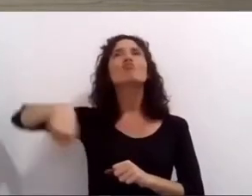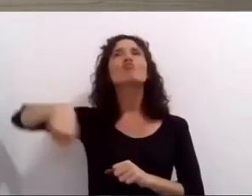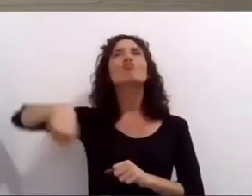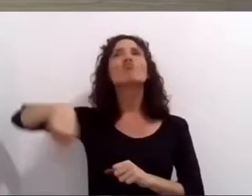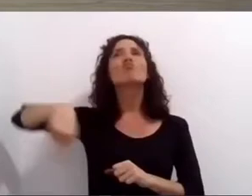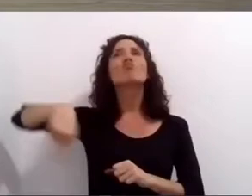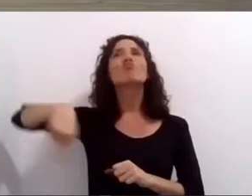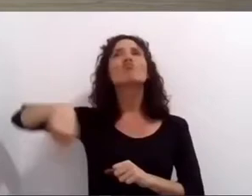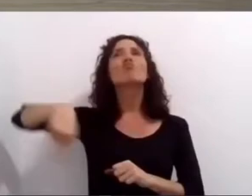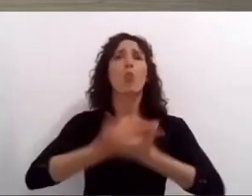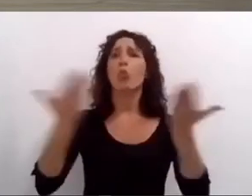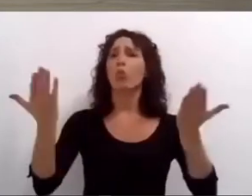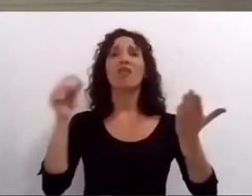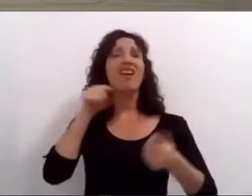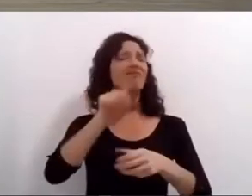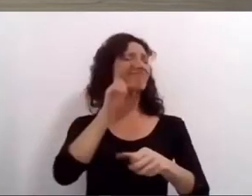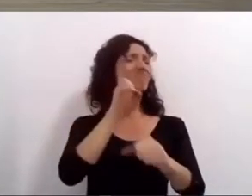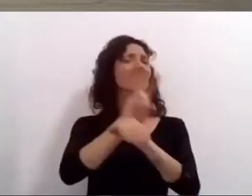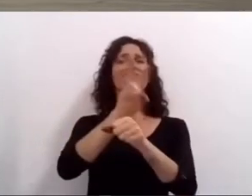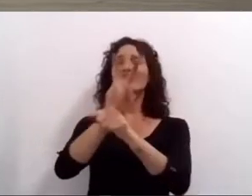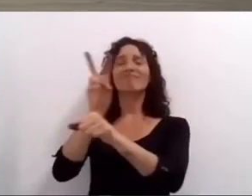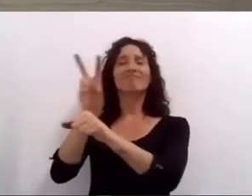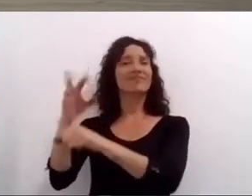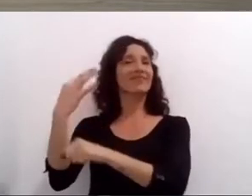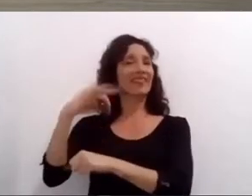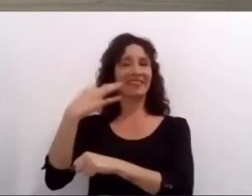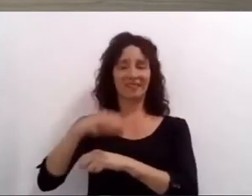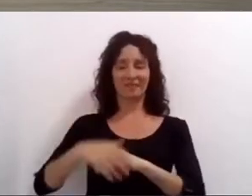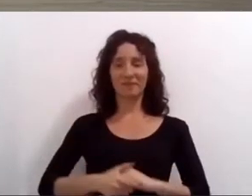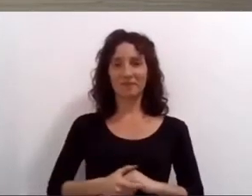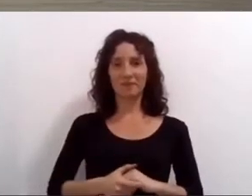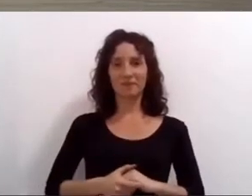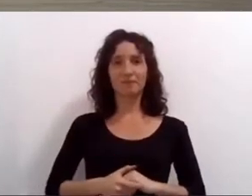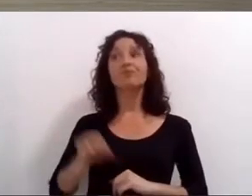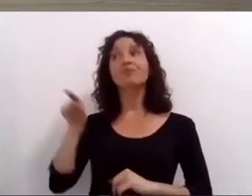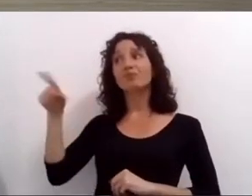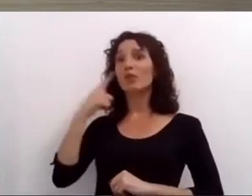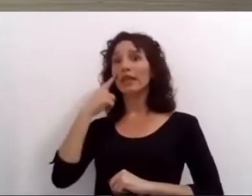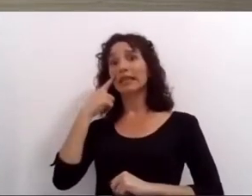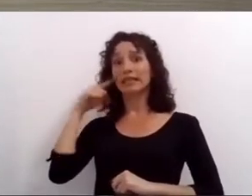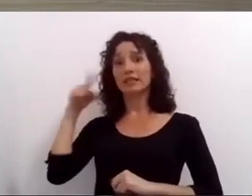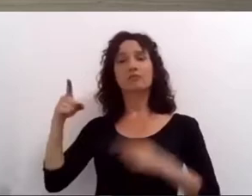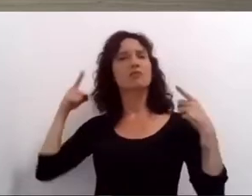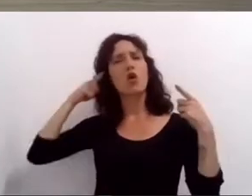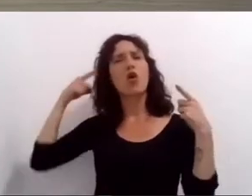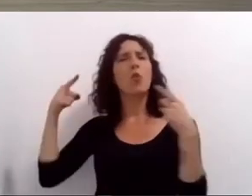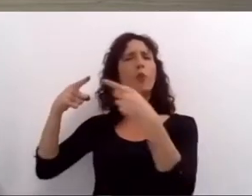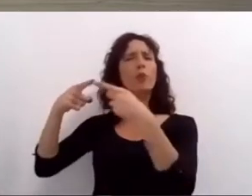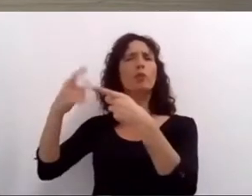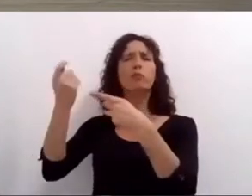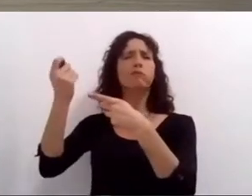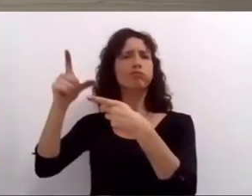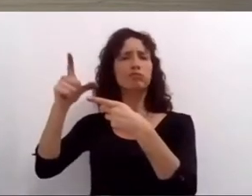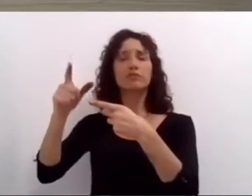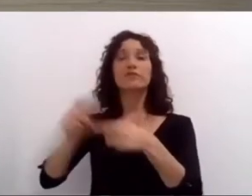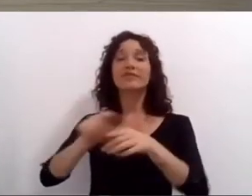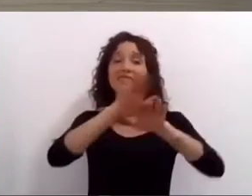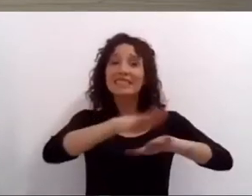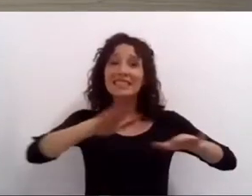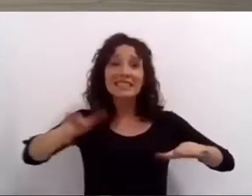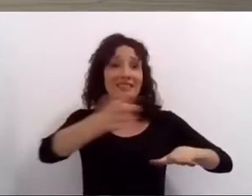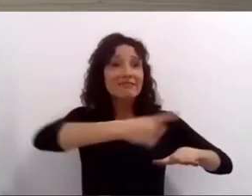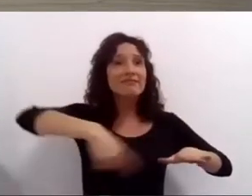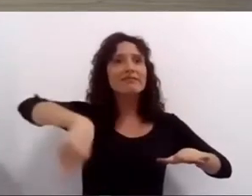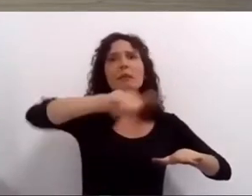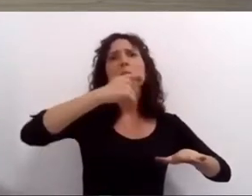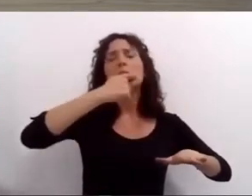es lo único que hay uno de mis objetivos como intendente es que ningún niño o niña se vaya a dormir sin la posibilidad de que le